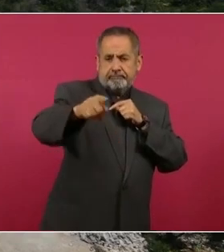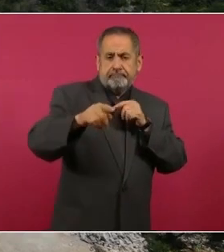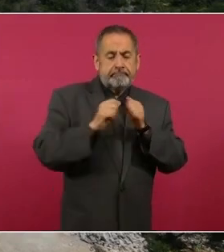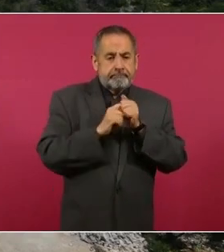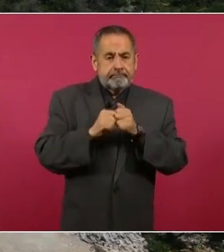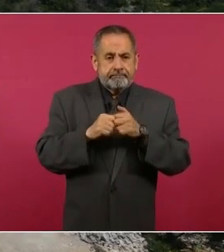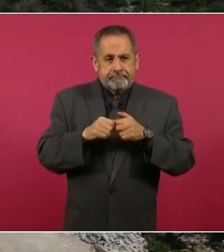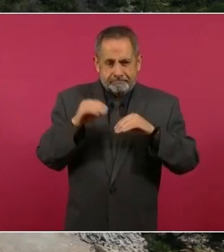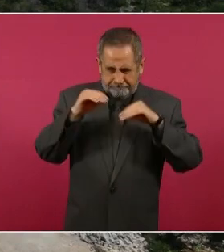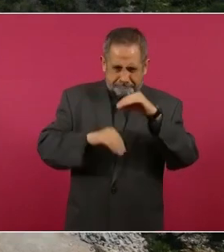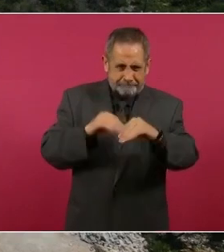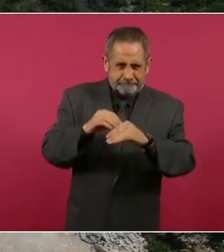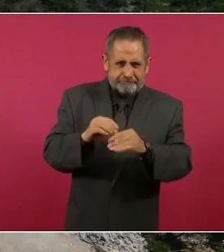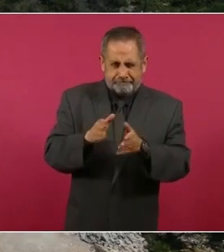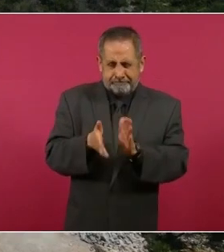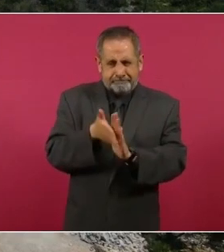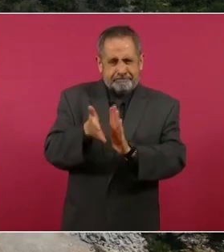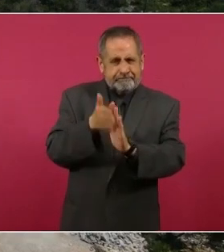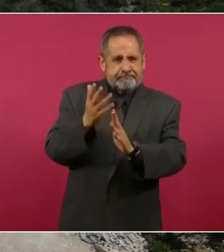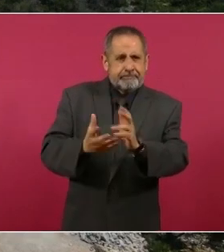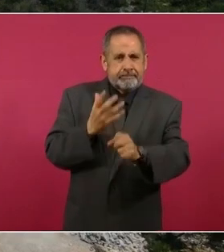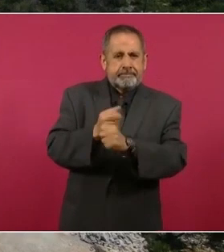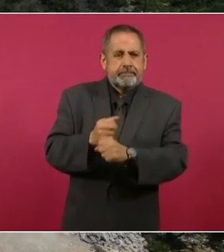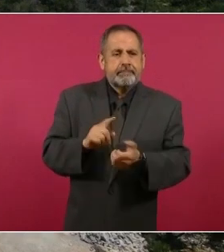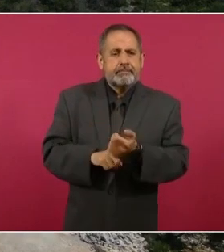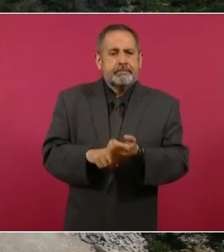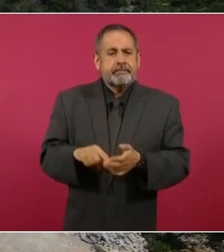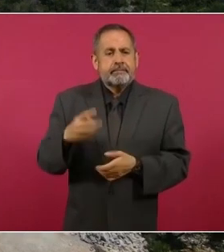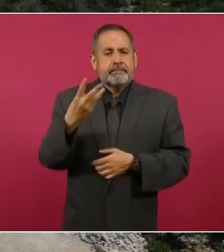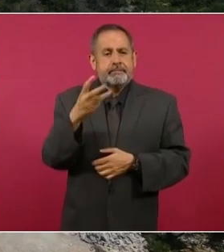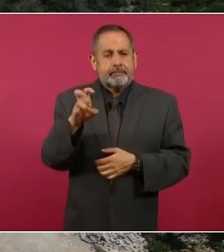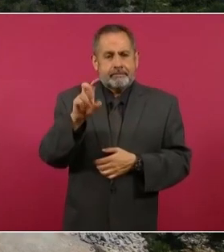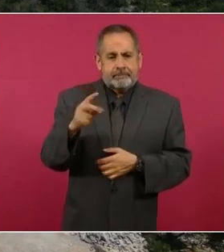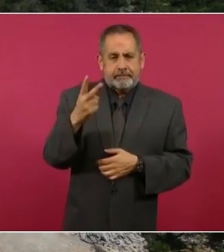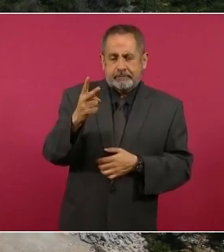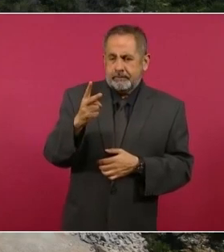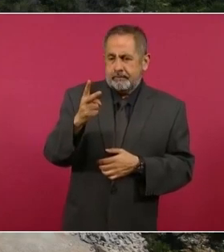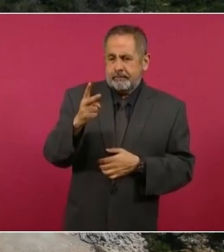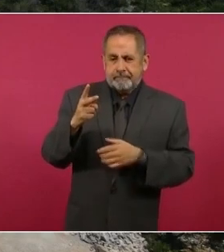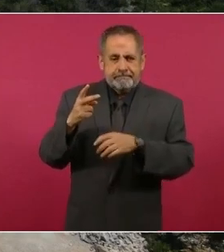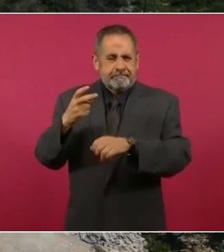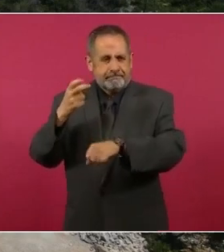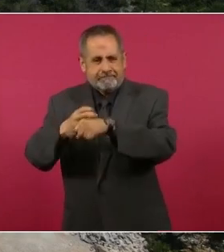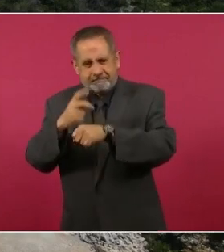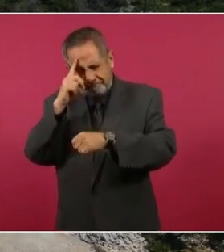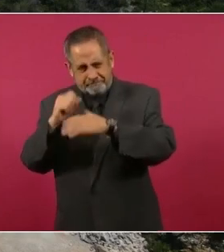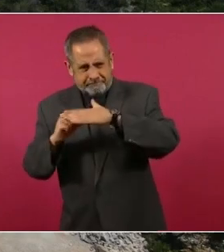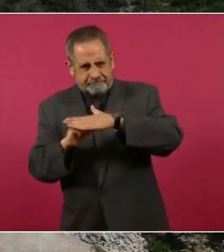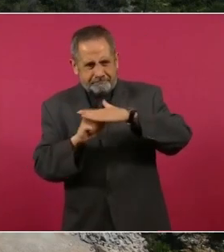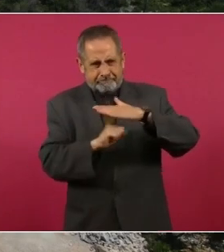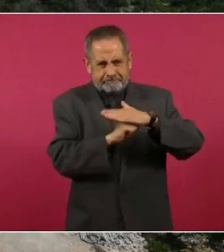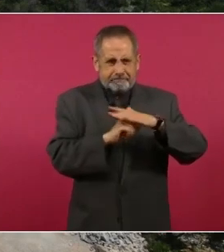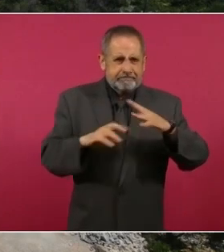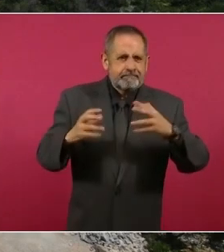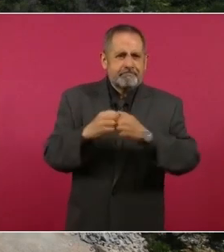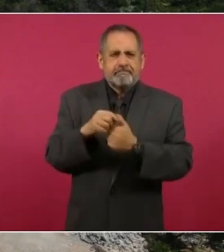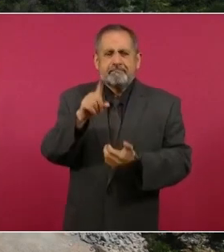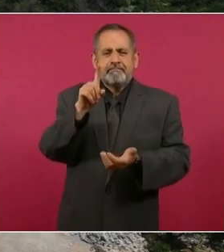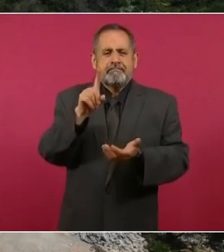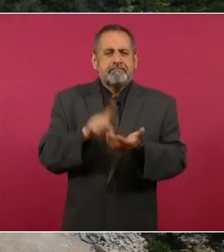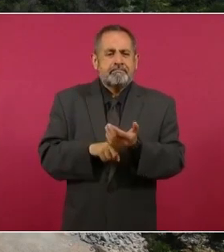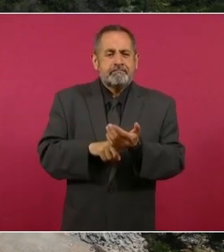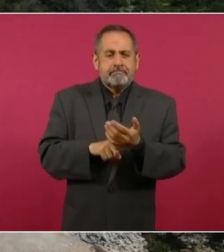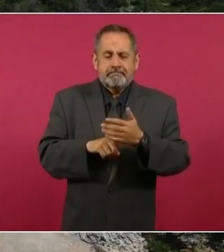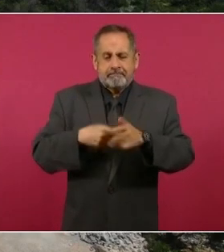pila ya construida. Ya llevamos 302 piezas de columna, 42 cabezales, total de más de mil